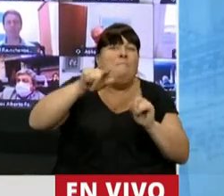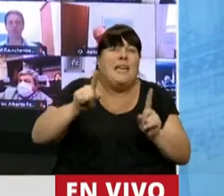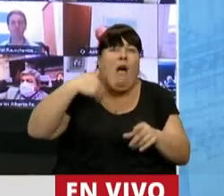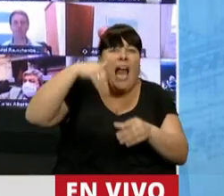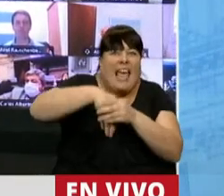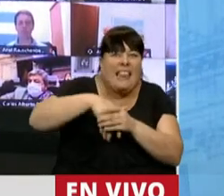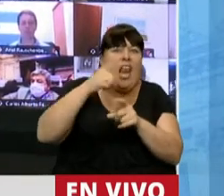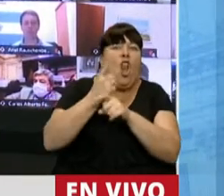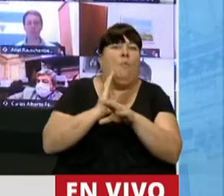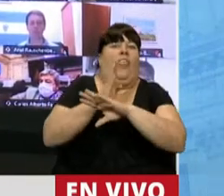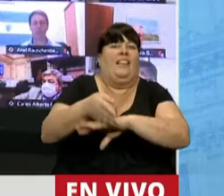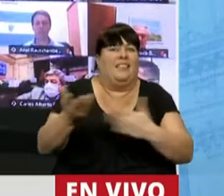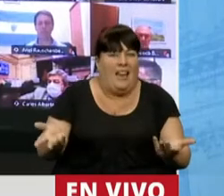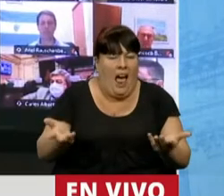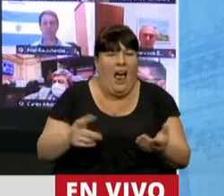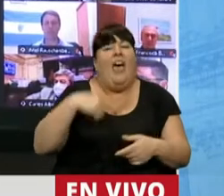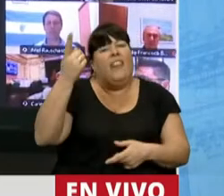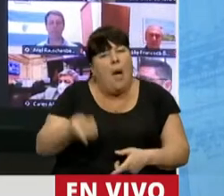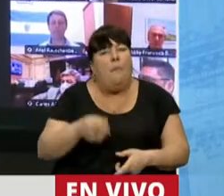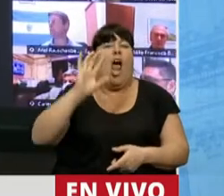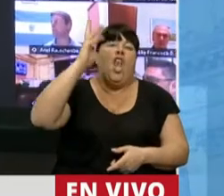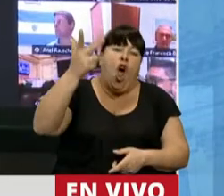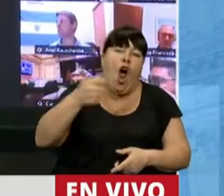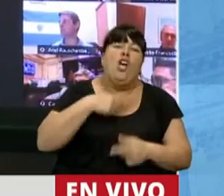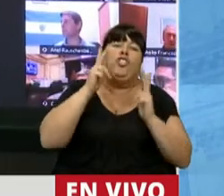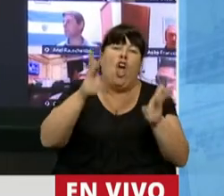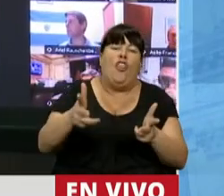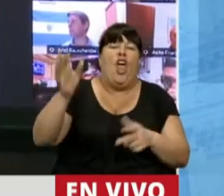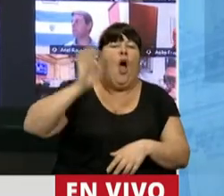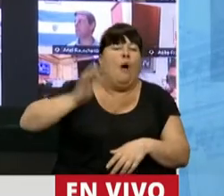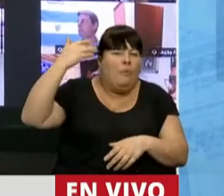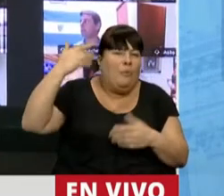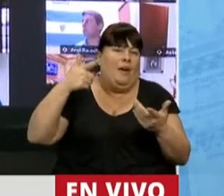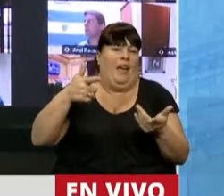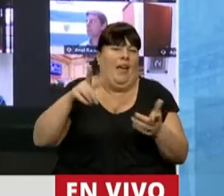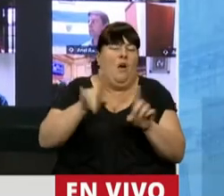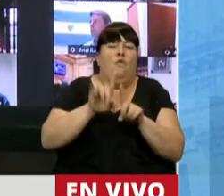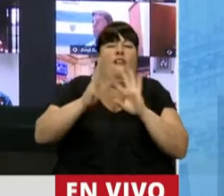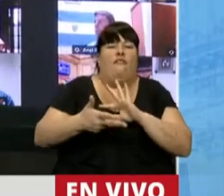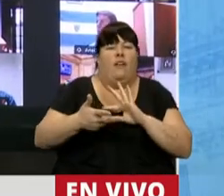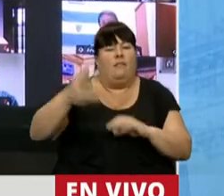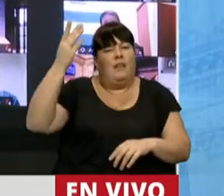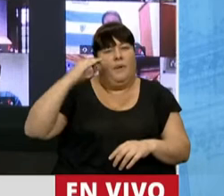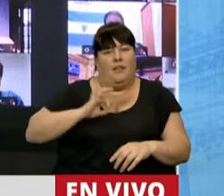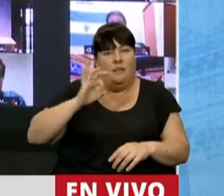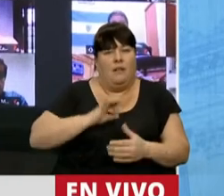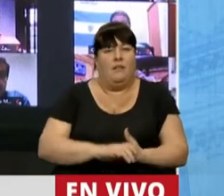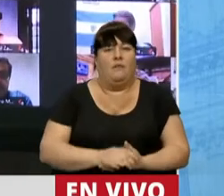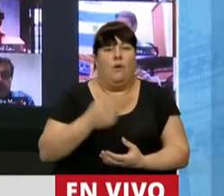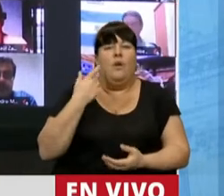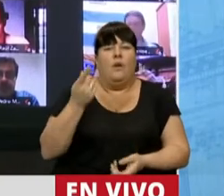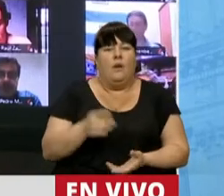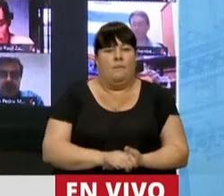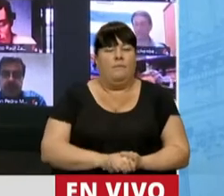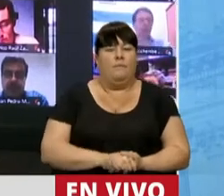de sus propias fronteras. Después se enojan cuando les digo medievales. Es un régimen medieval. Y la cuarentena que